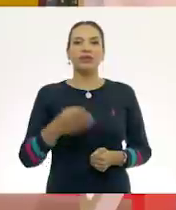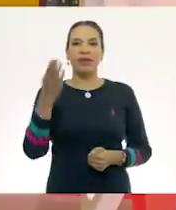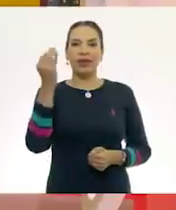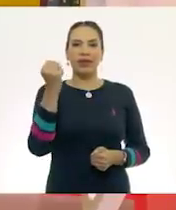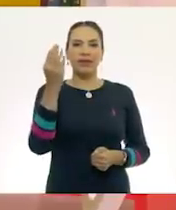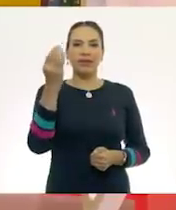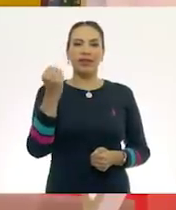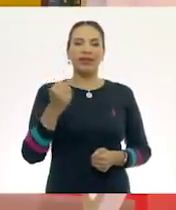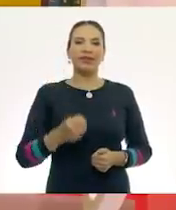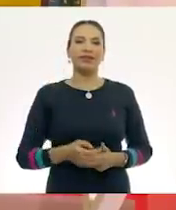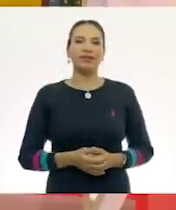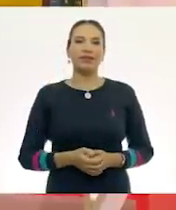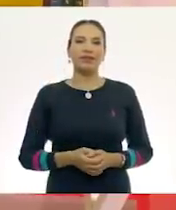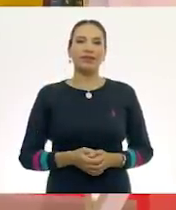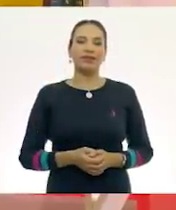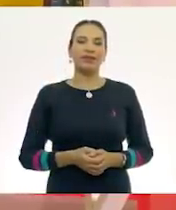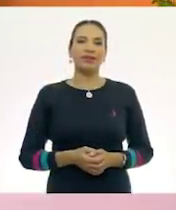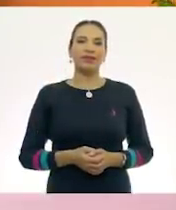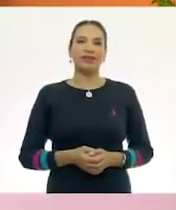nueve,